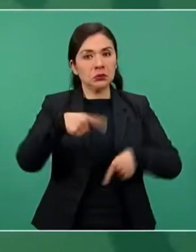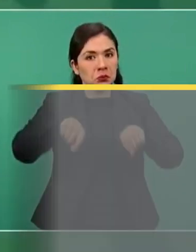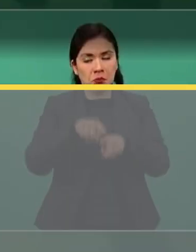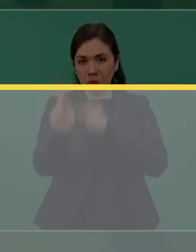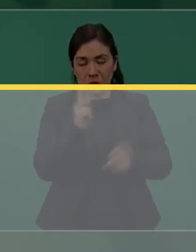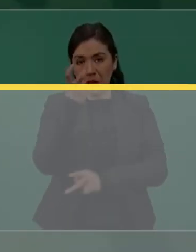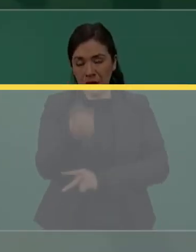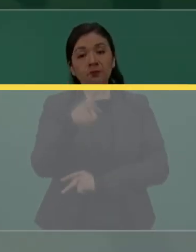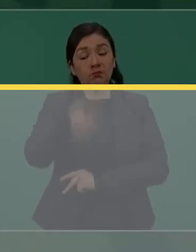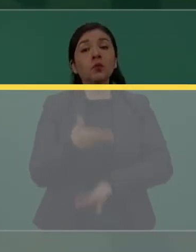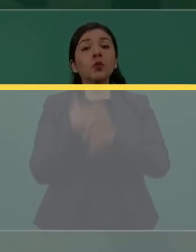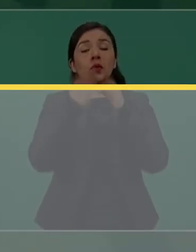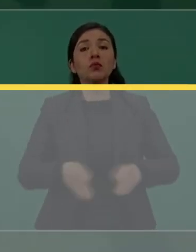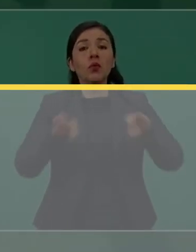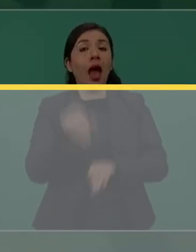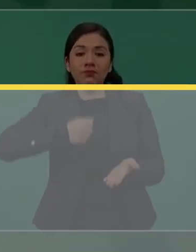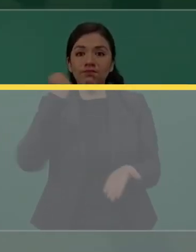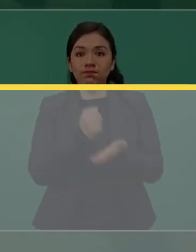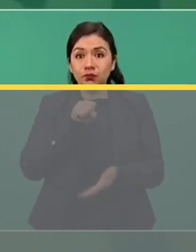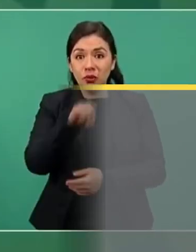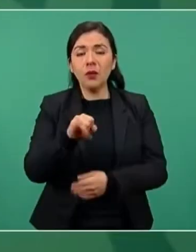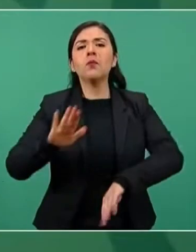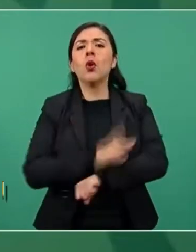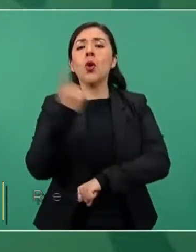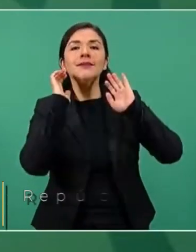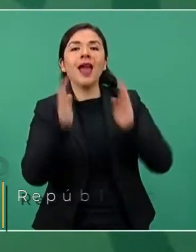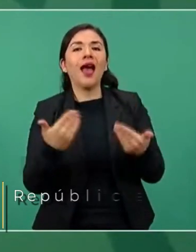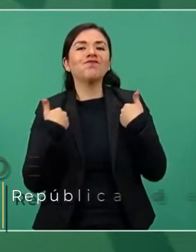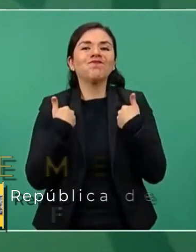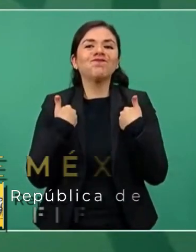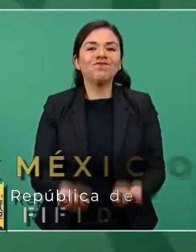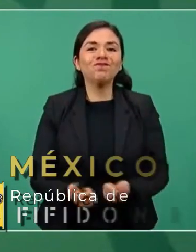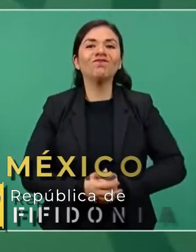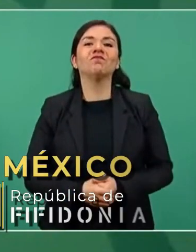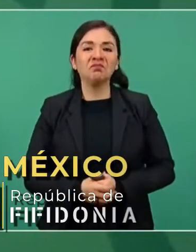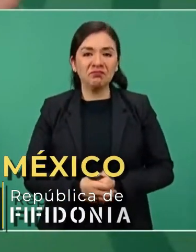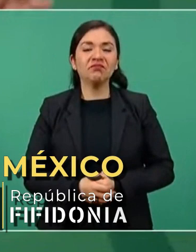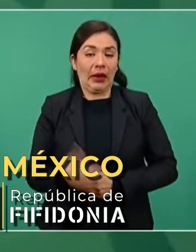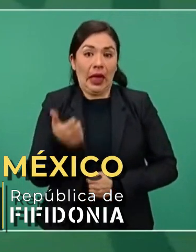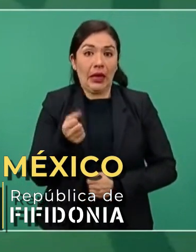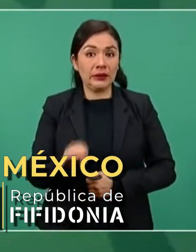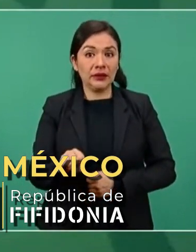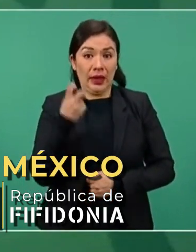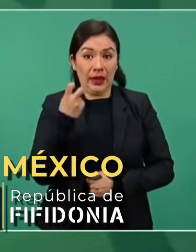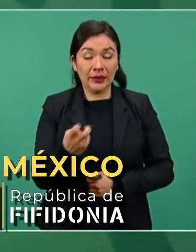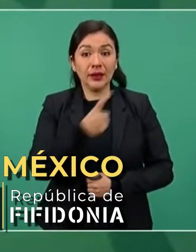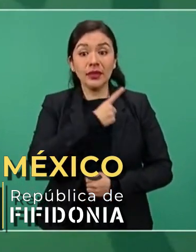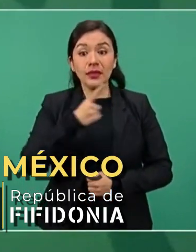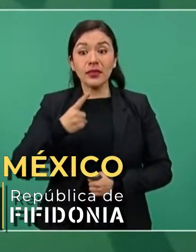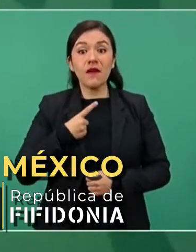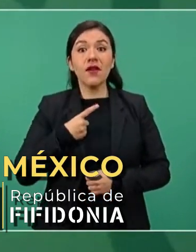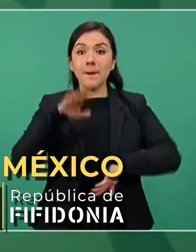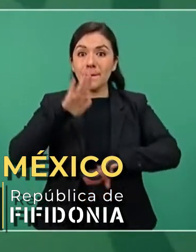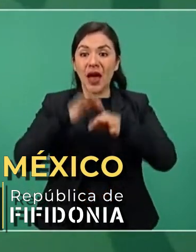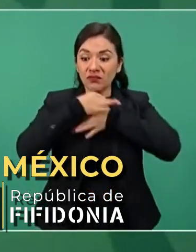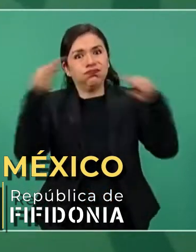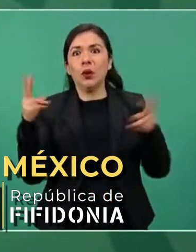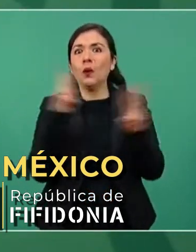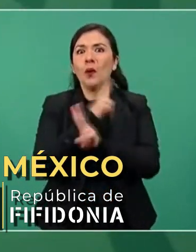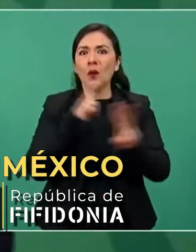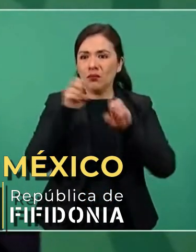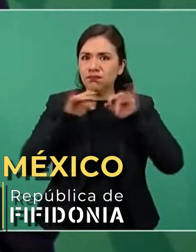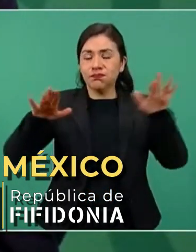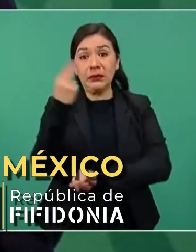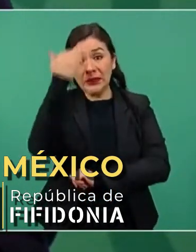Es muy importante la resolución de ayer, porque lo que queda claro, y es lo que debe difundirse más,